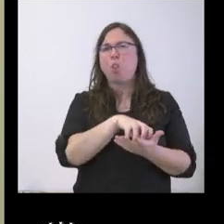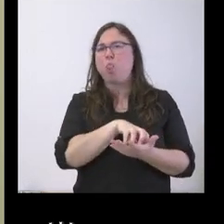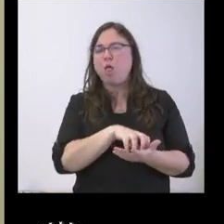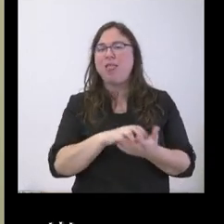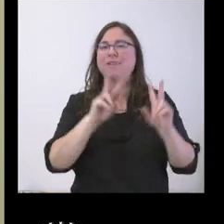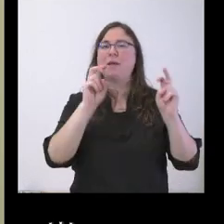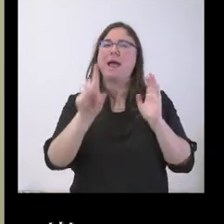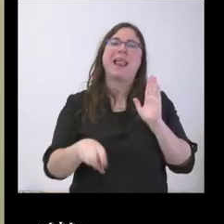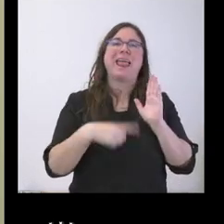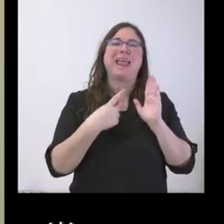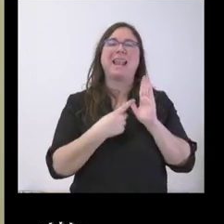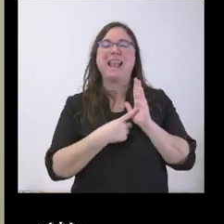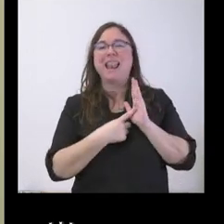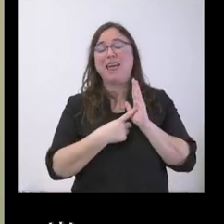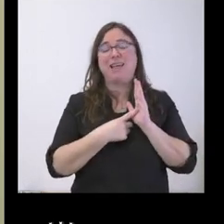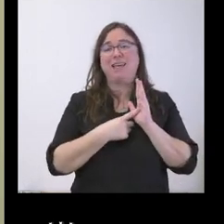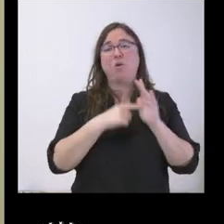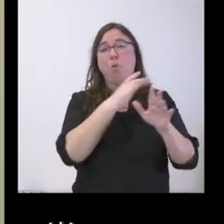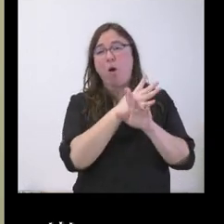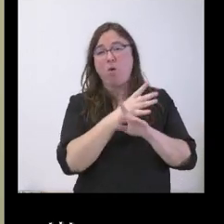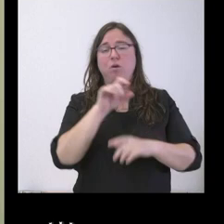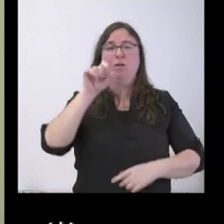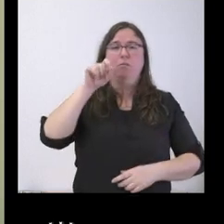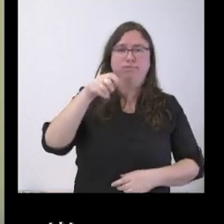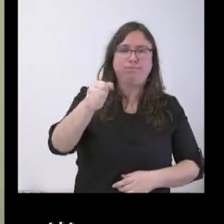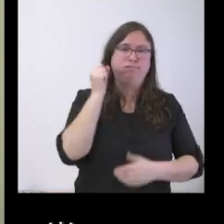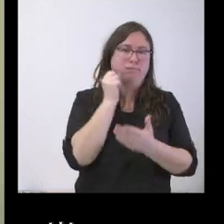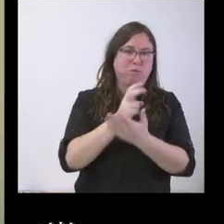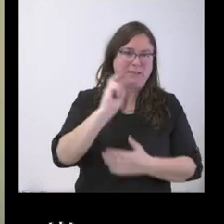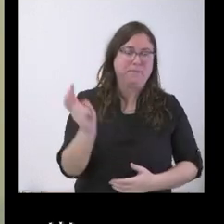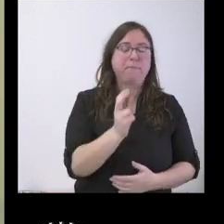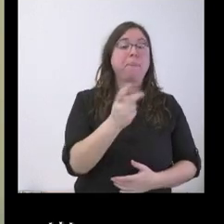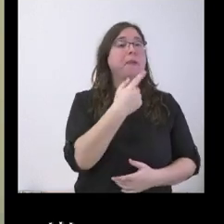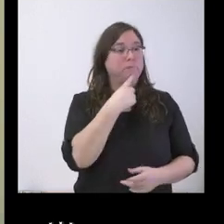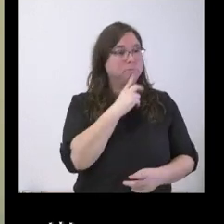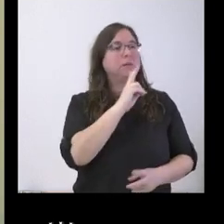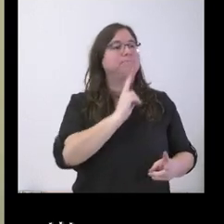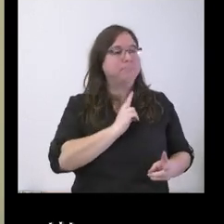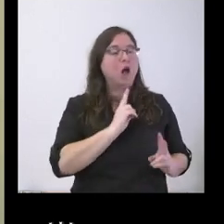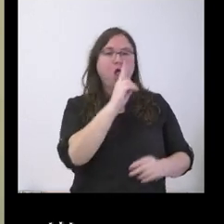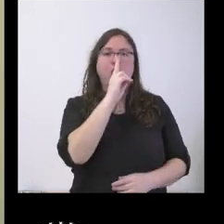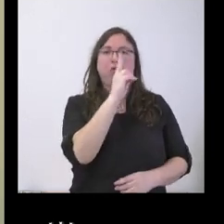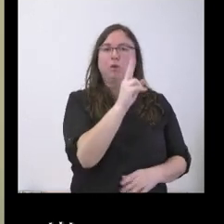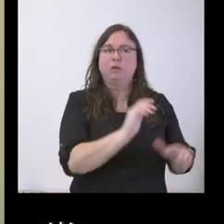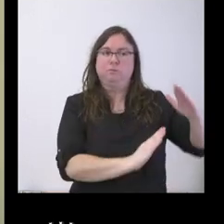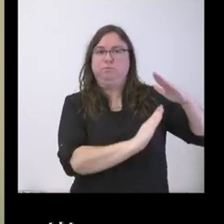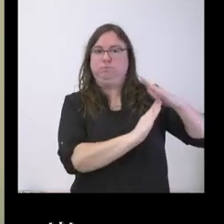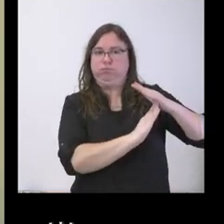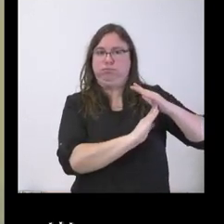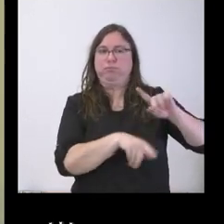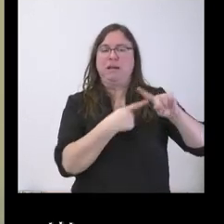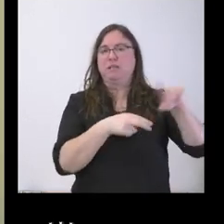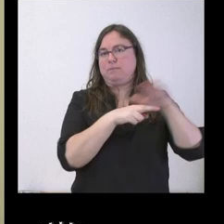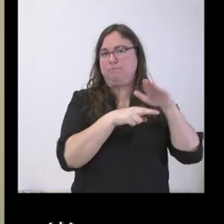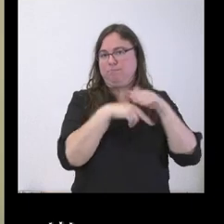ley del juego. Bueno, ya ha contestado a mi compañera que había esa moratoria de dos años mientras se regulaba. No sé